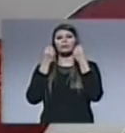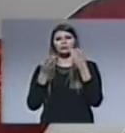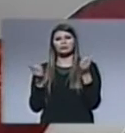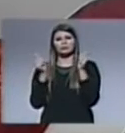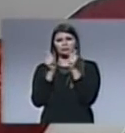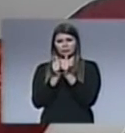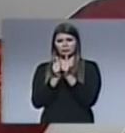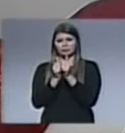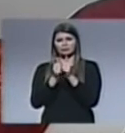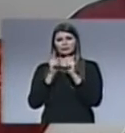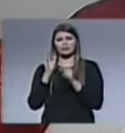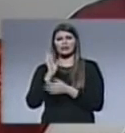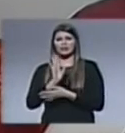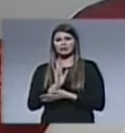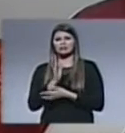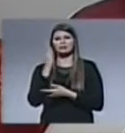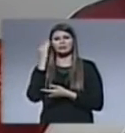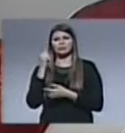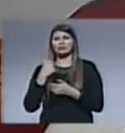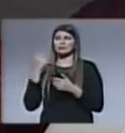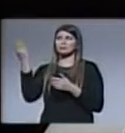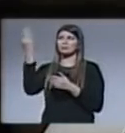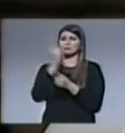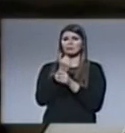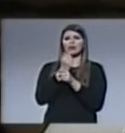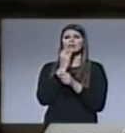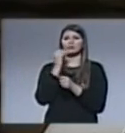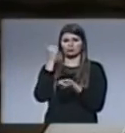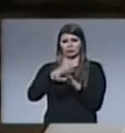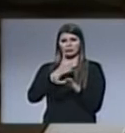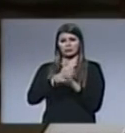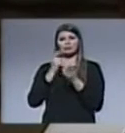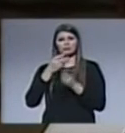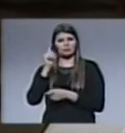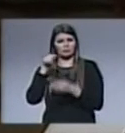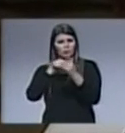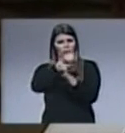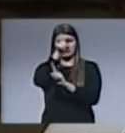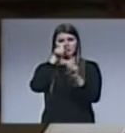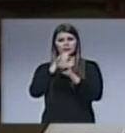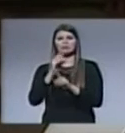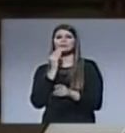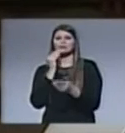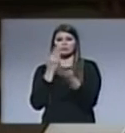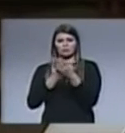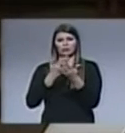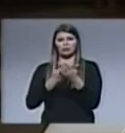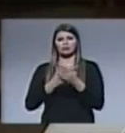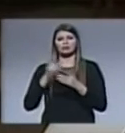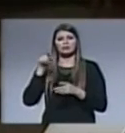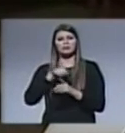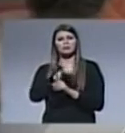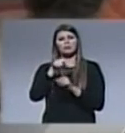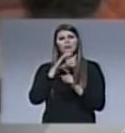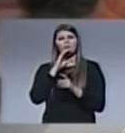ha sido gracias a que le pusimos al Señor Jesús primero. El objetivo es dar testimonio de la presencia y poder de Dios en el mundo de hoy